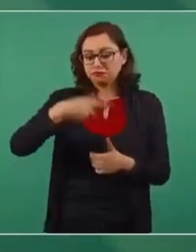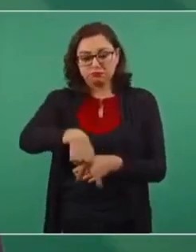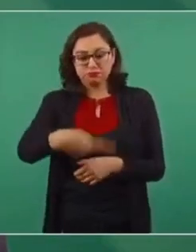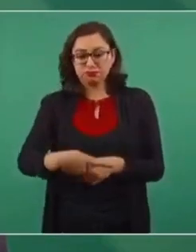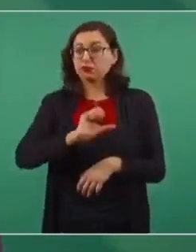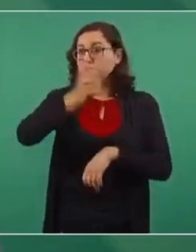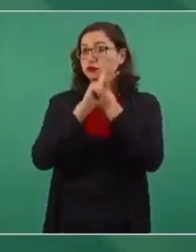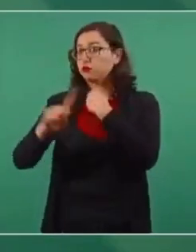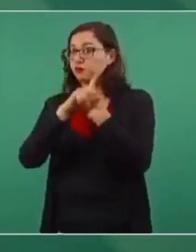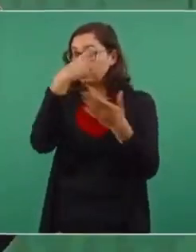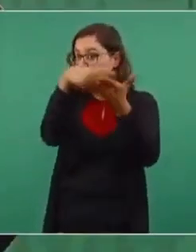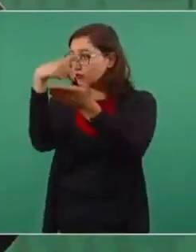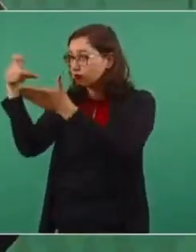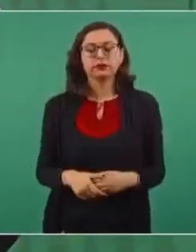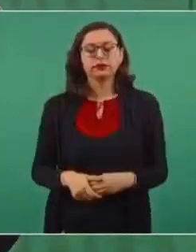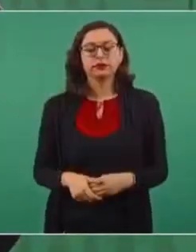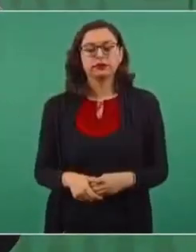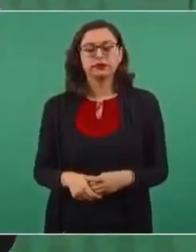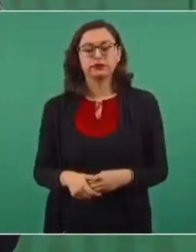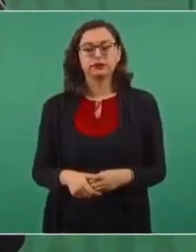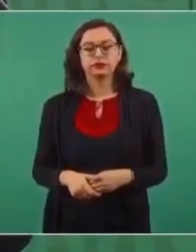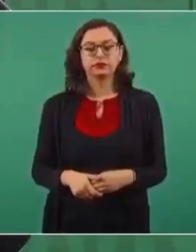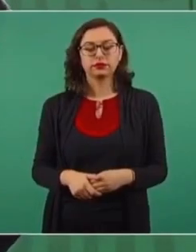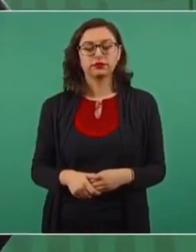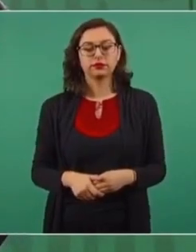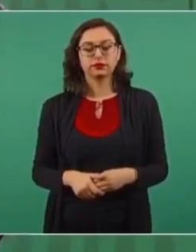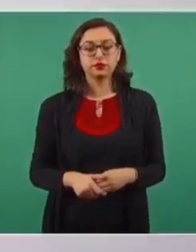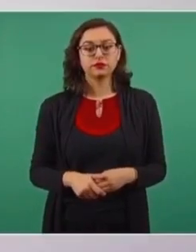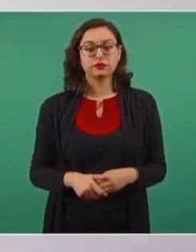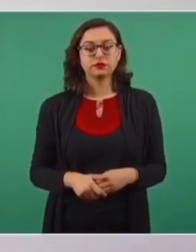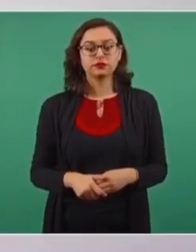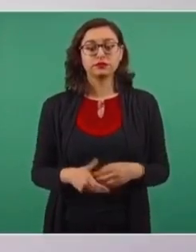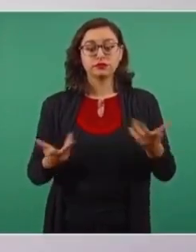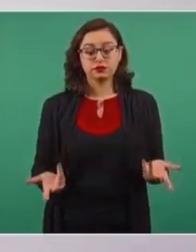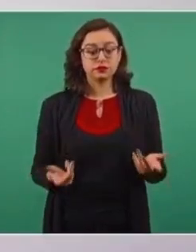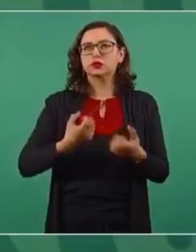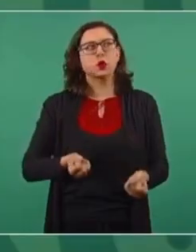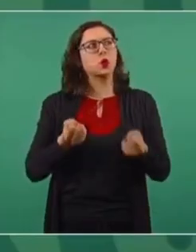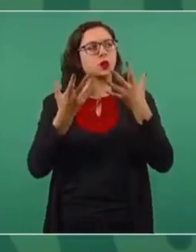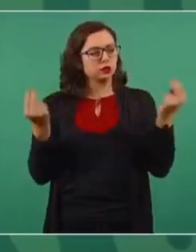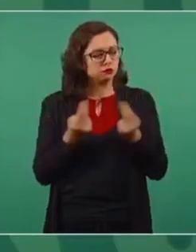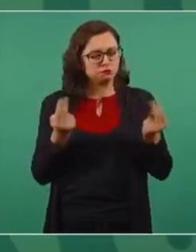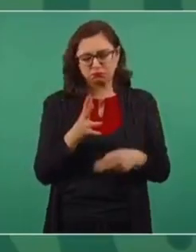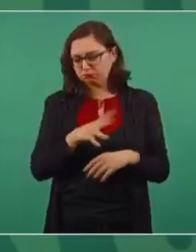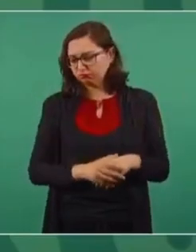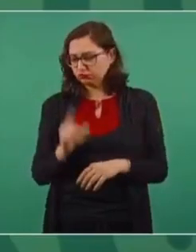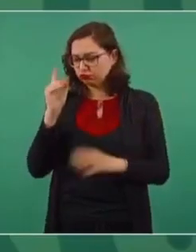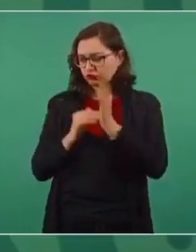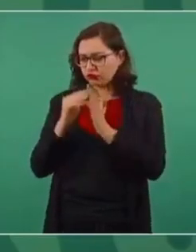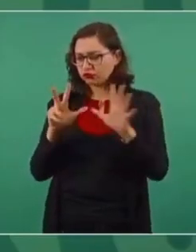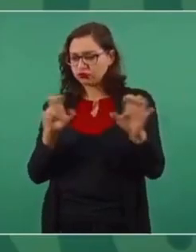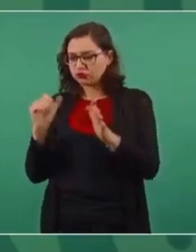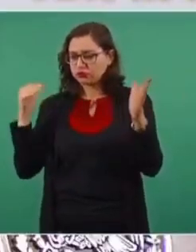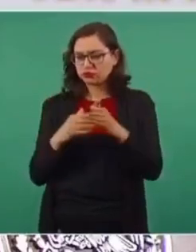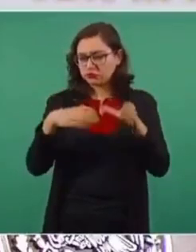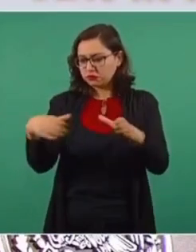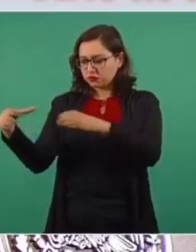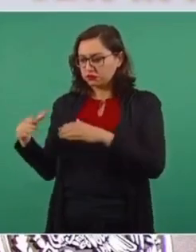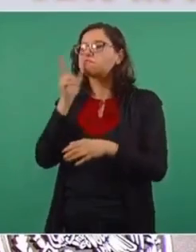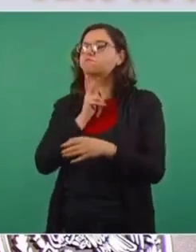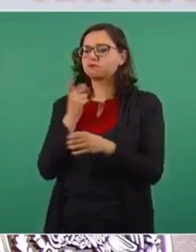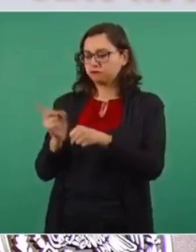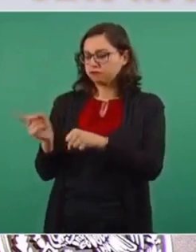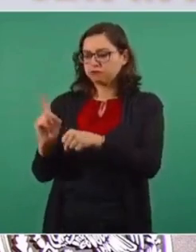para dejarlas de comprar en el extranjero. Necesitamos para producir las gasolinas un millón ochocientos mil barriles diarios, que los tenemos